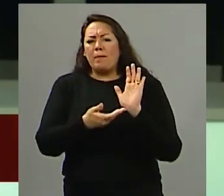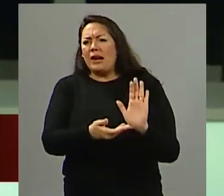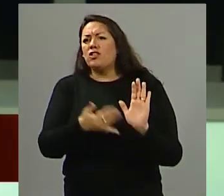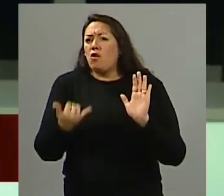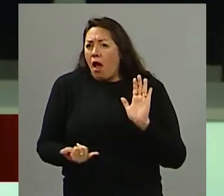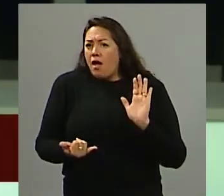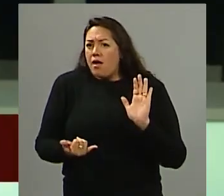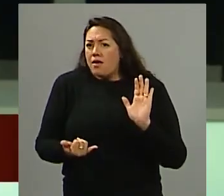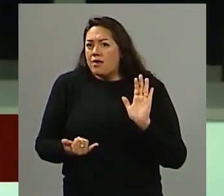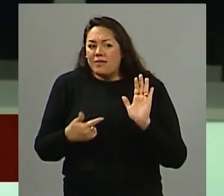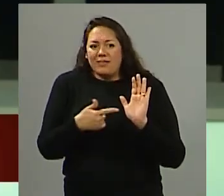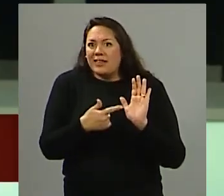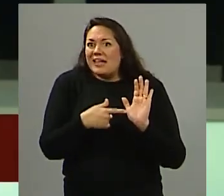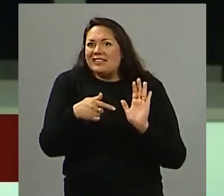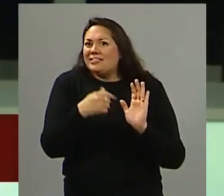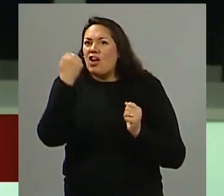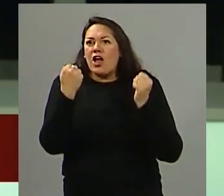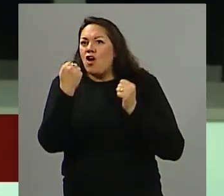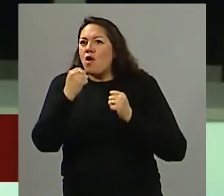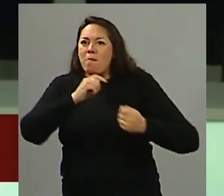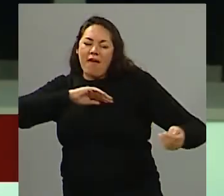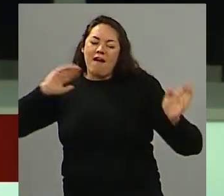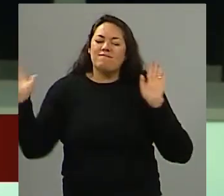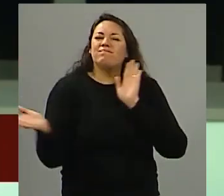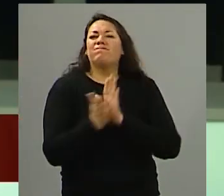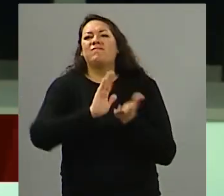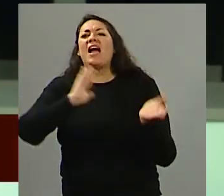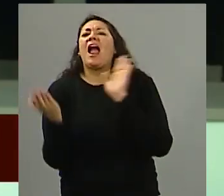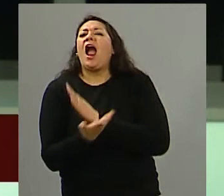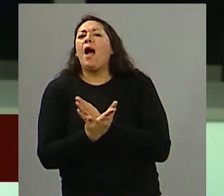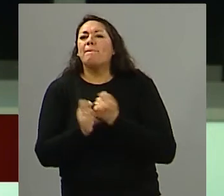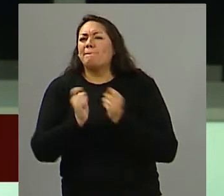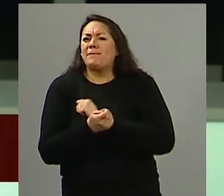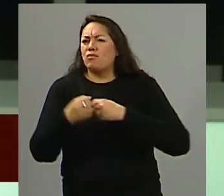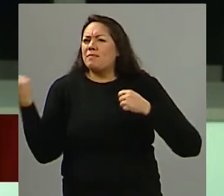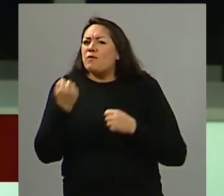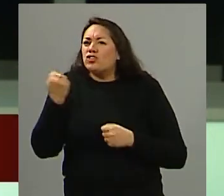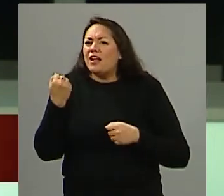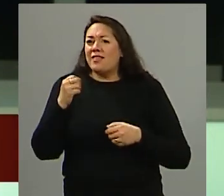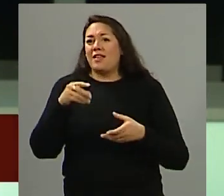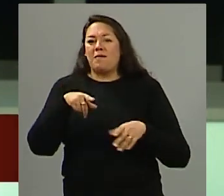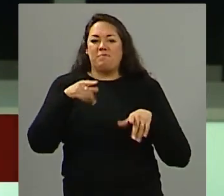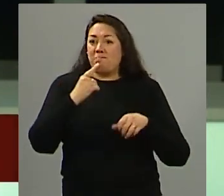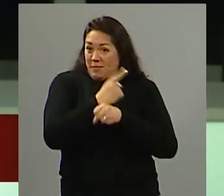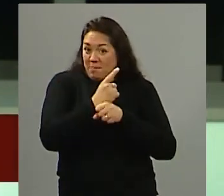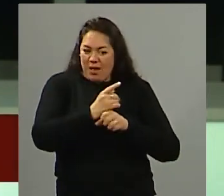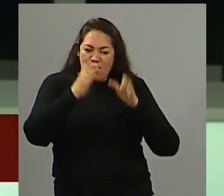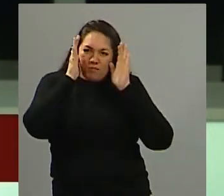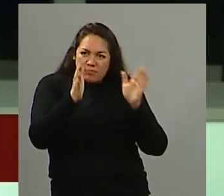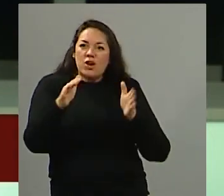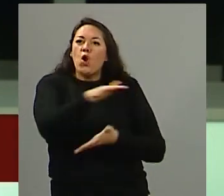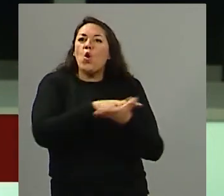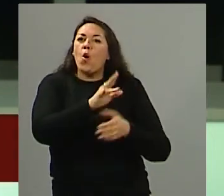y que sería de un impacto económico muy fuerte primero preservación y protección que es muy